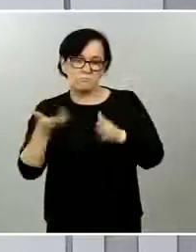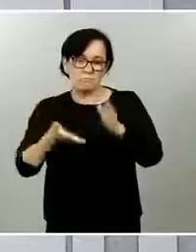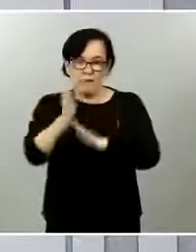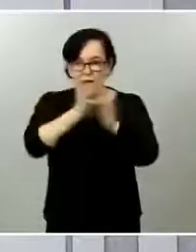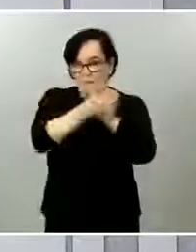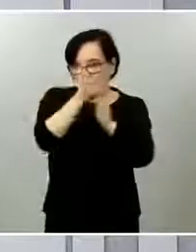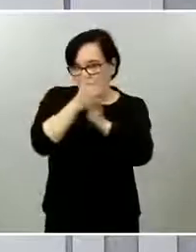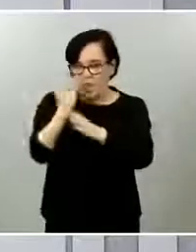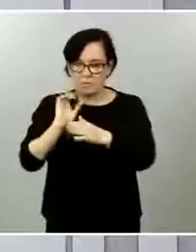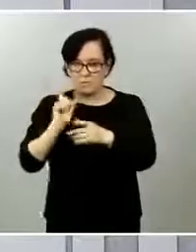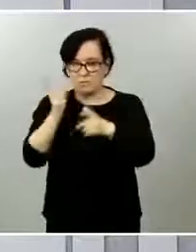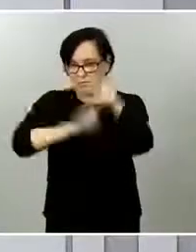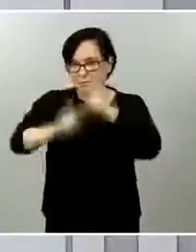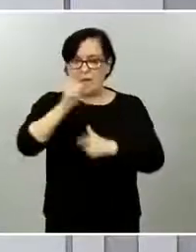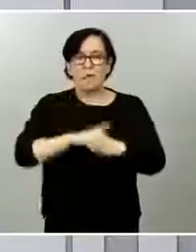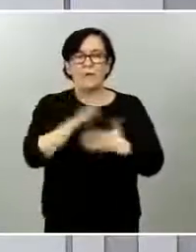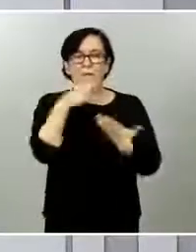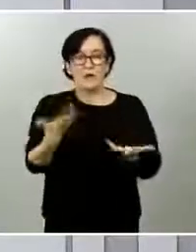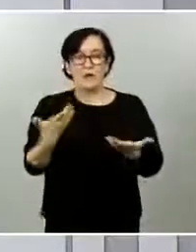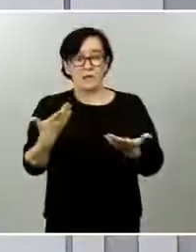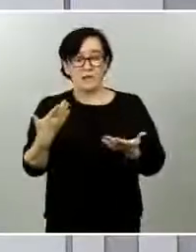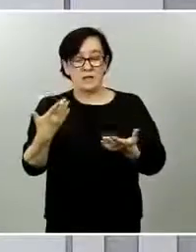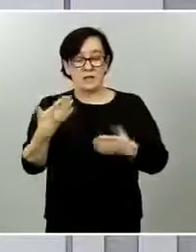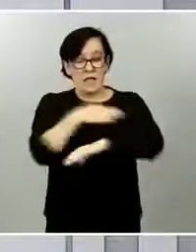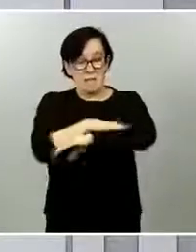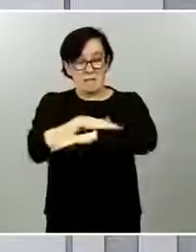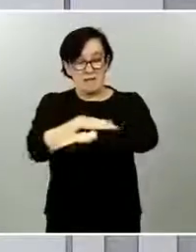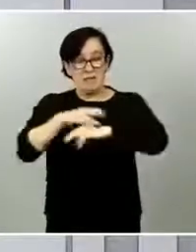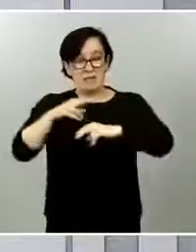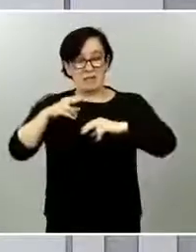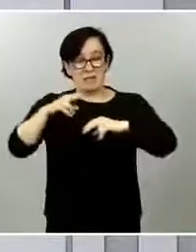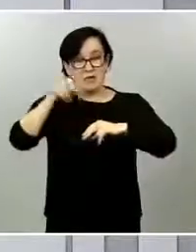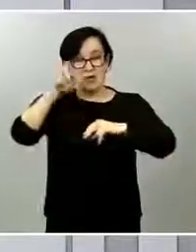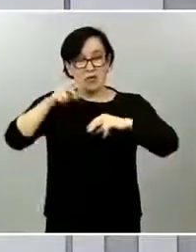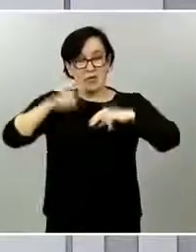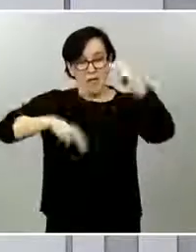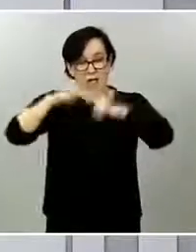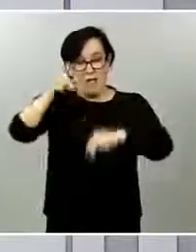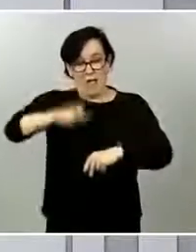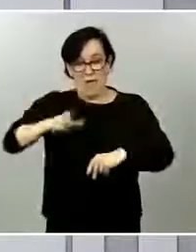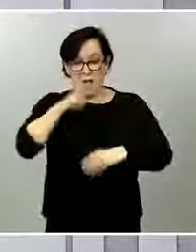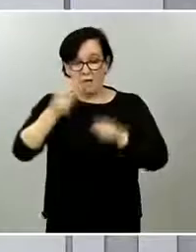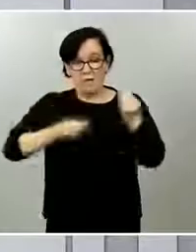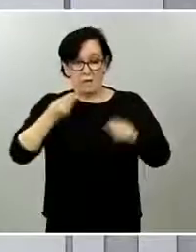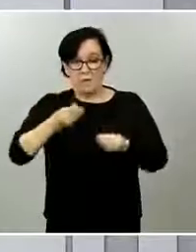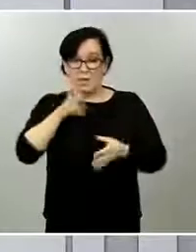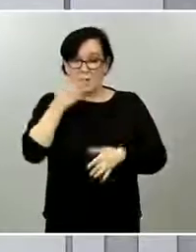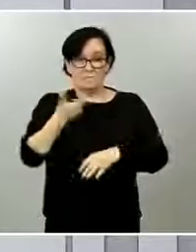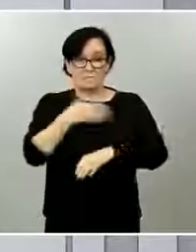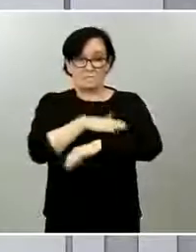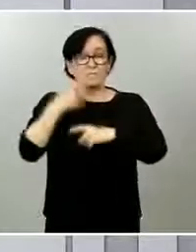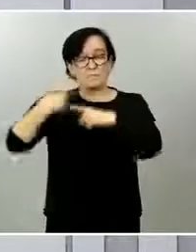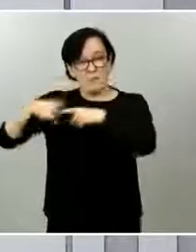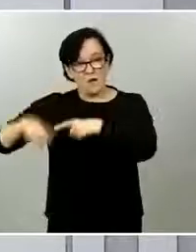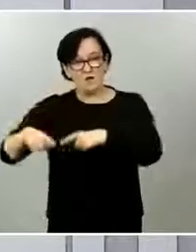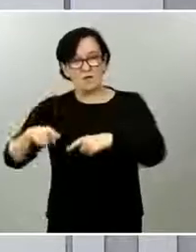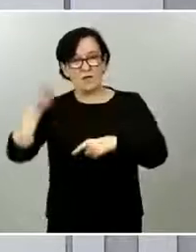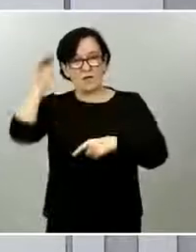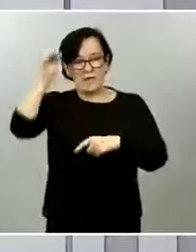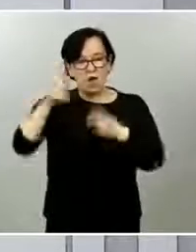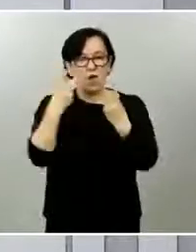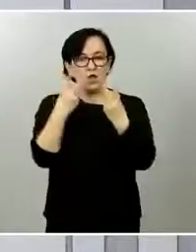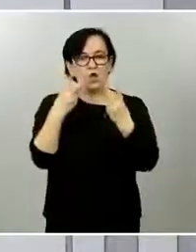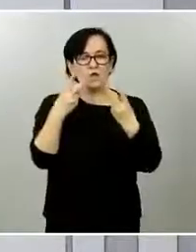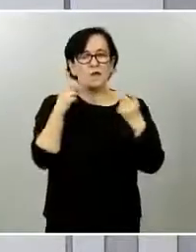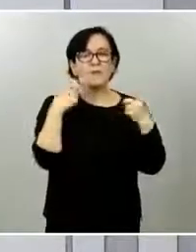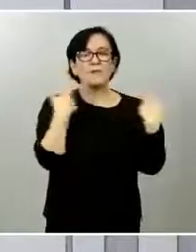garantizar en el espacio de la Unión Europea la seguridad de movimiento de los ciudadanos que se desplazan a uno o a otro sitio en